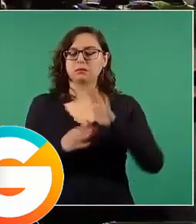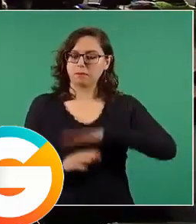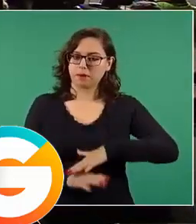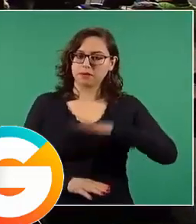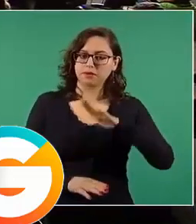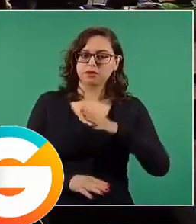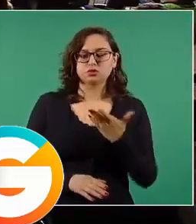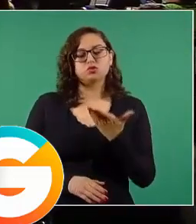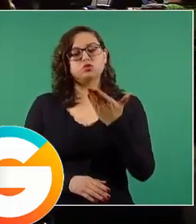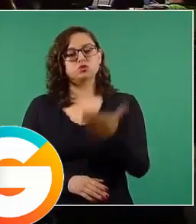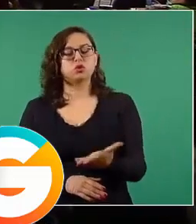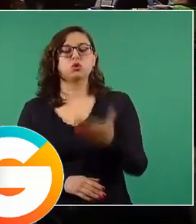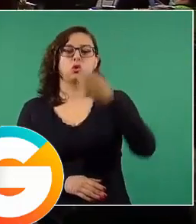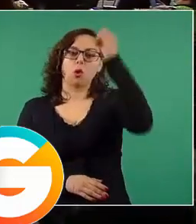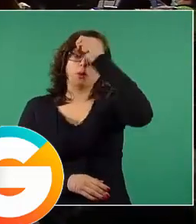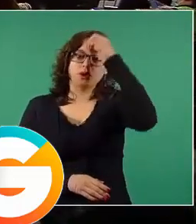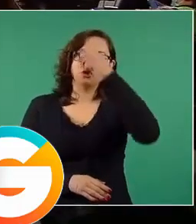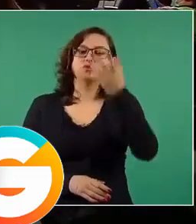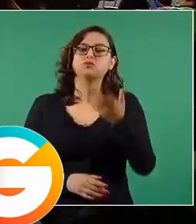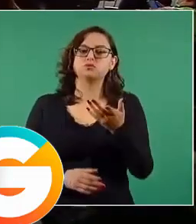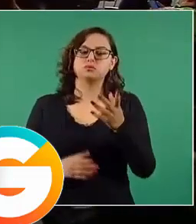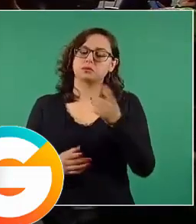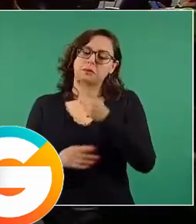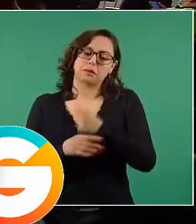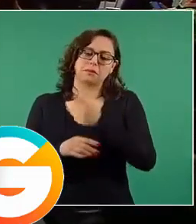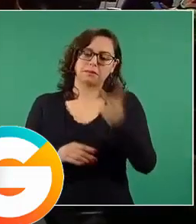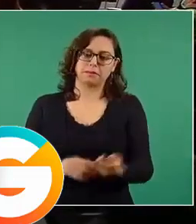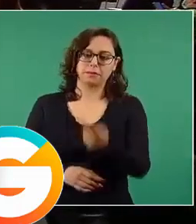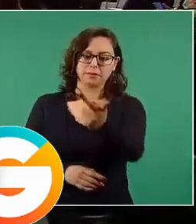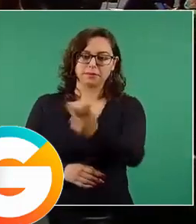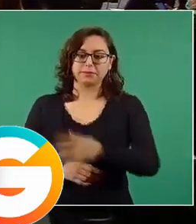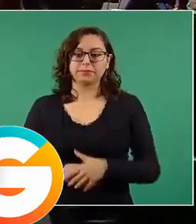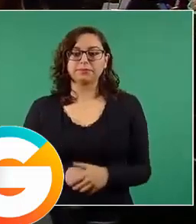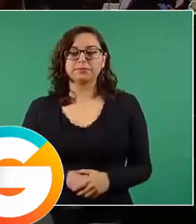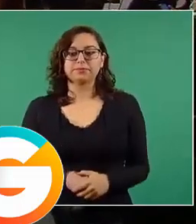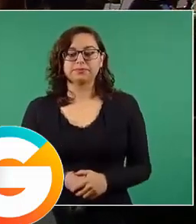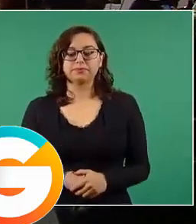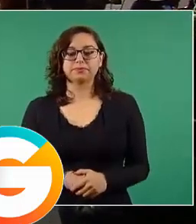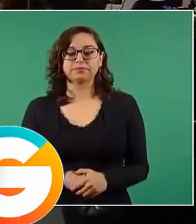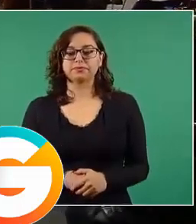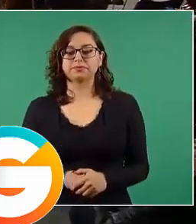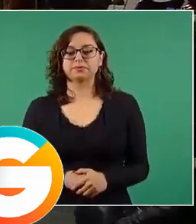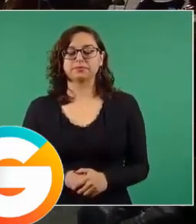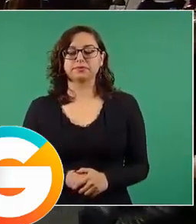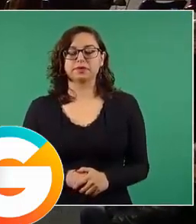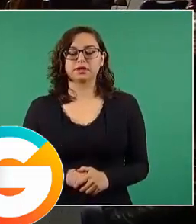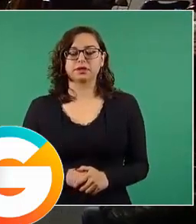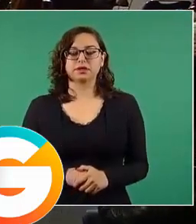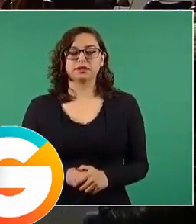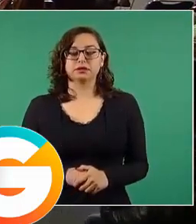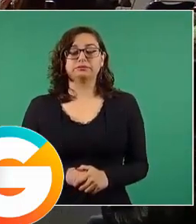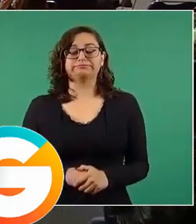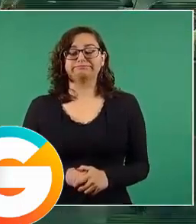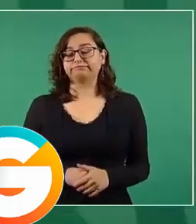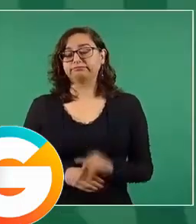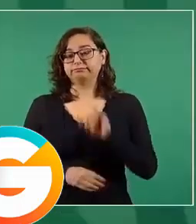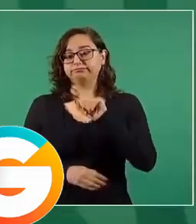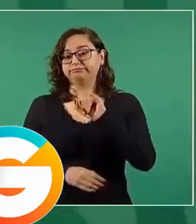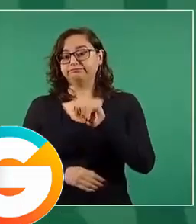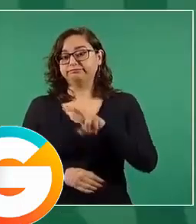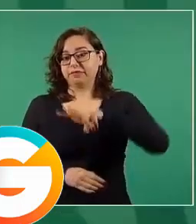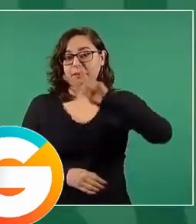Ese sería mi primer planteamiento, presidente. Gracias. Pues es una demanda de tiempo atrás